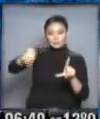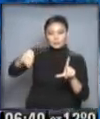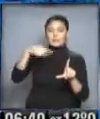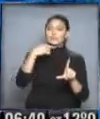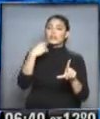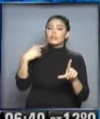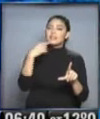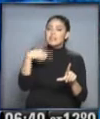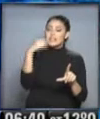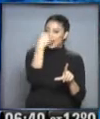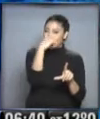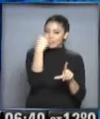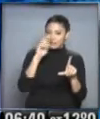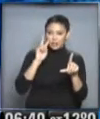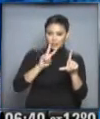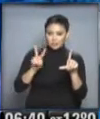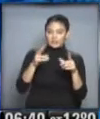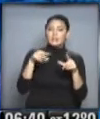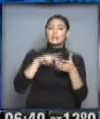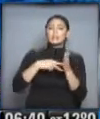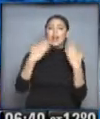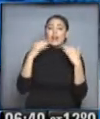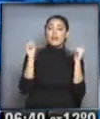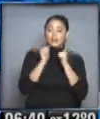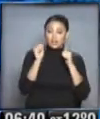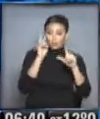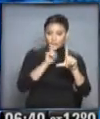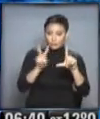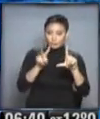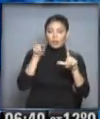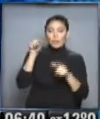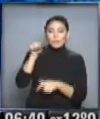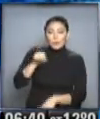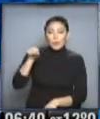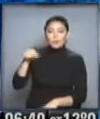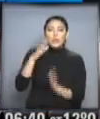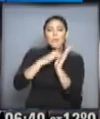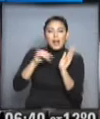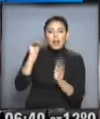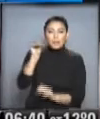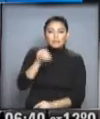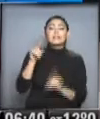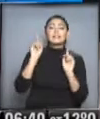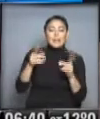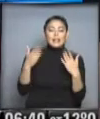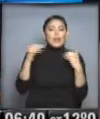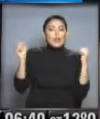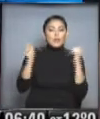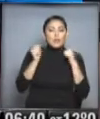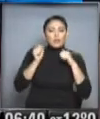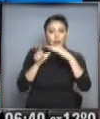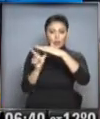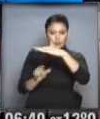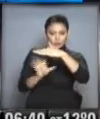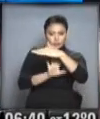Observen toda esta nubosidad con pequeños puntitos blancos. Corresponde aire muy frío que está cubriendo prácticamente todo el Atlántico